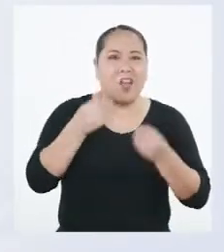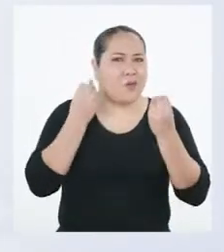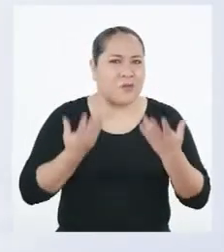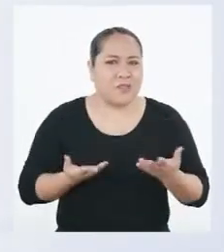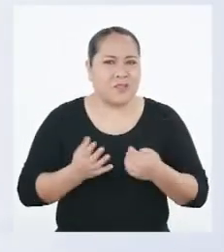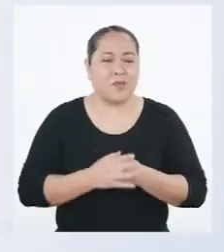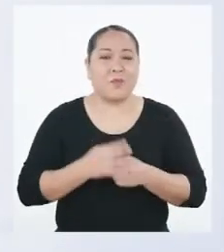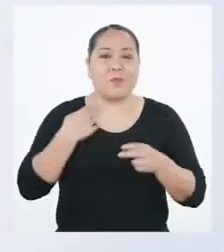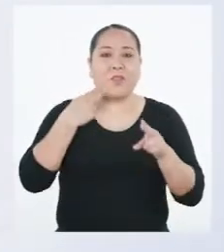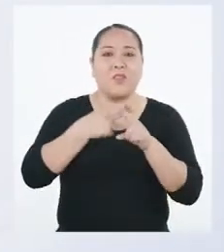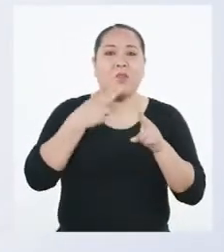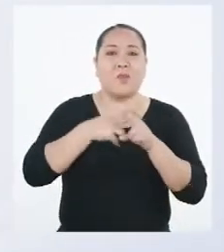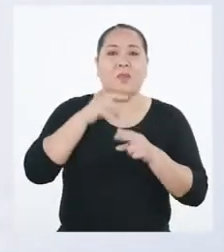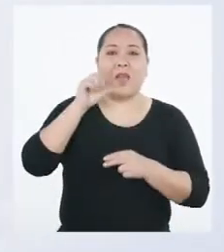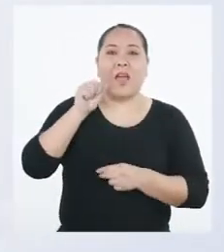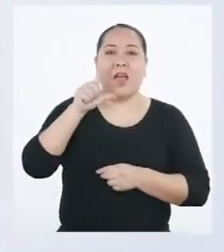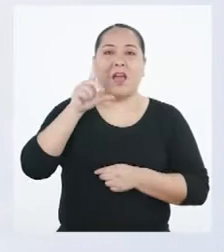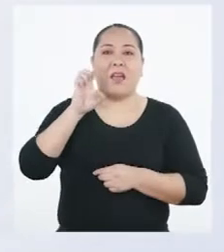¡Apensas!